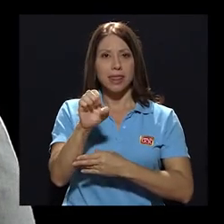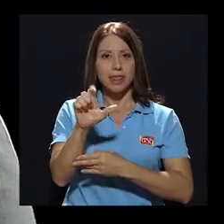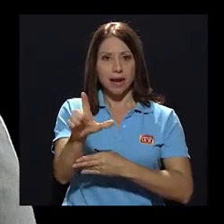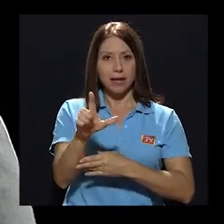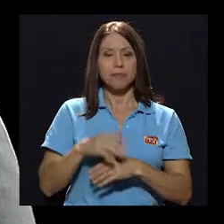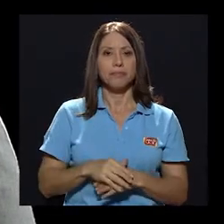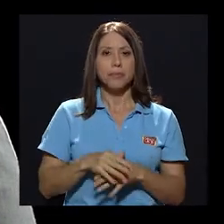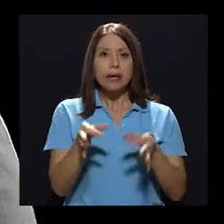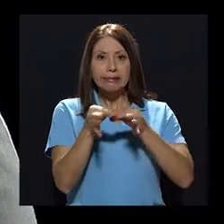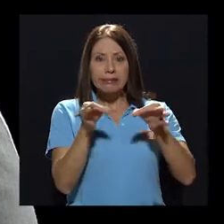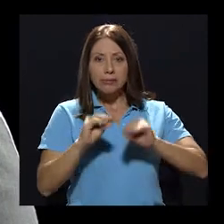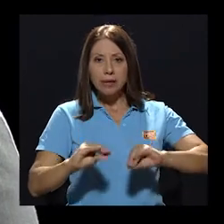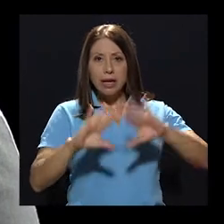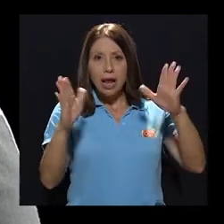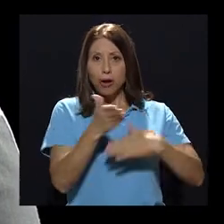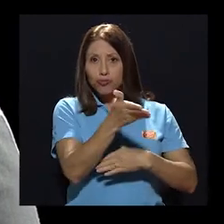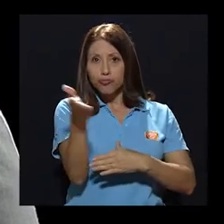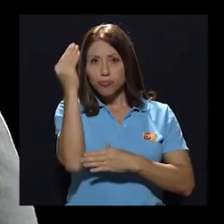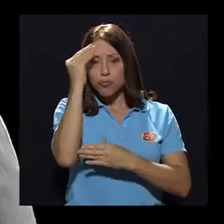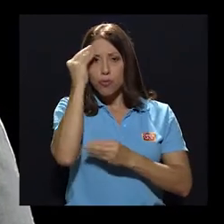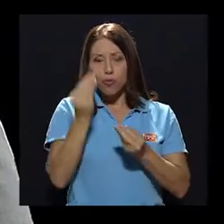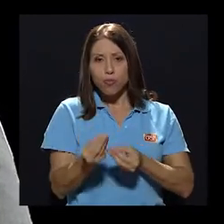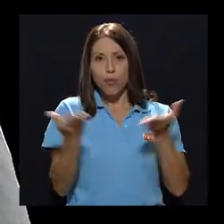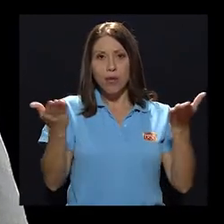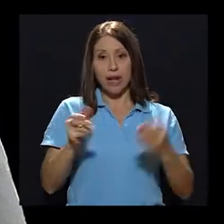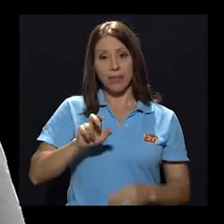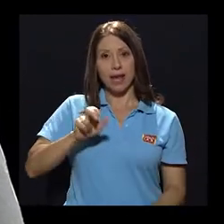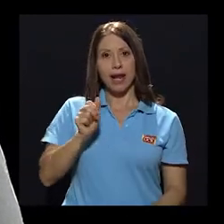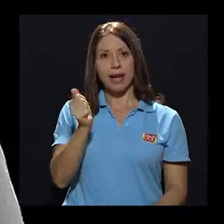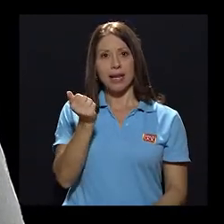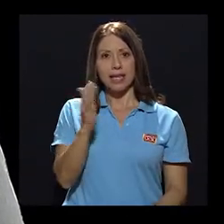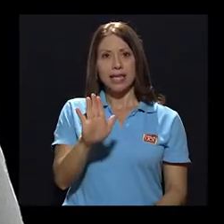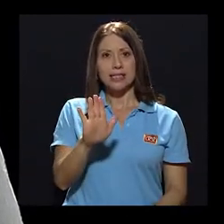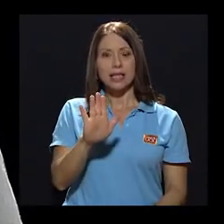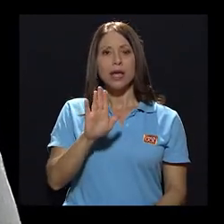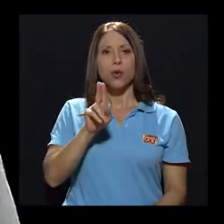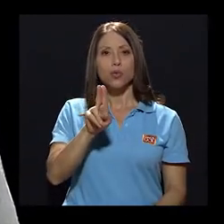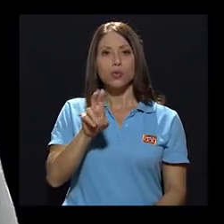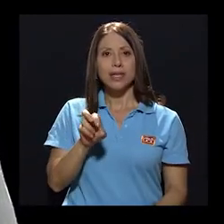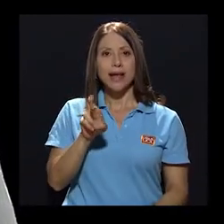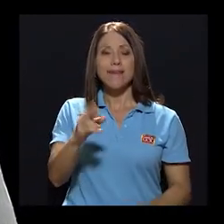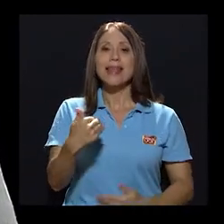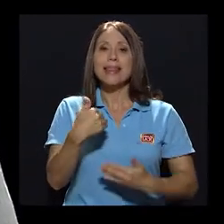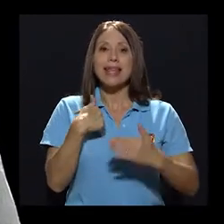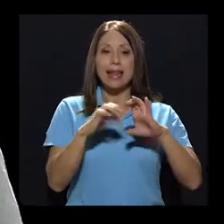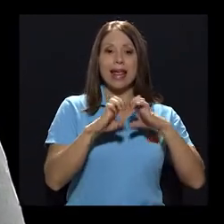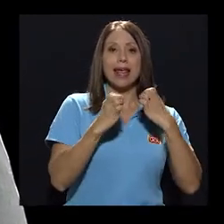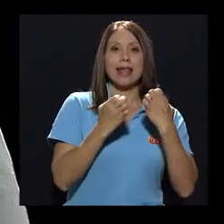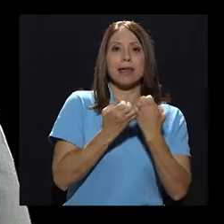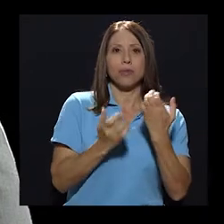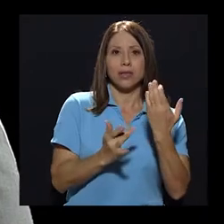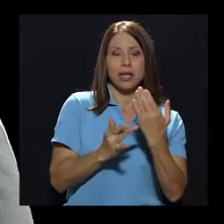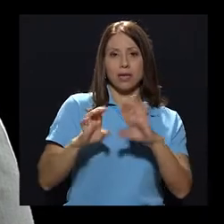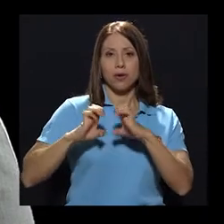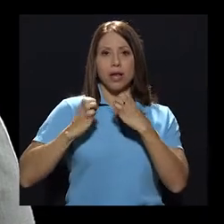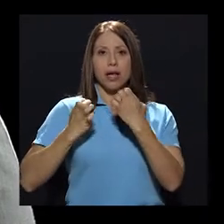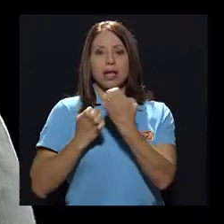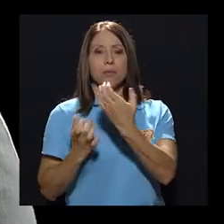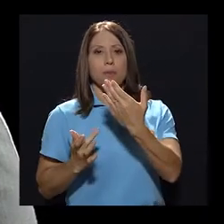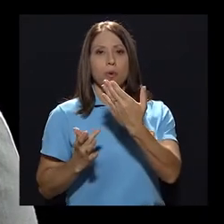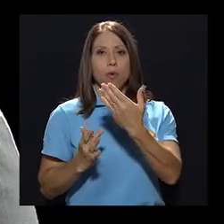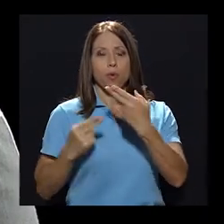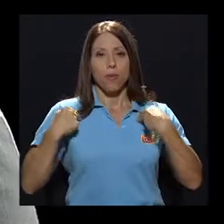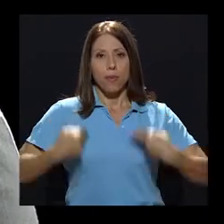Aclaro a la opinión pública que el canal 15 UCR cuenta con el equipo técnico y humano para dar ese